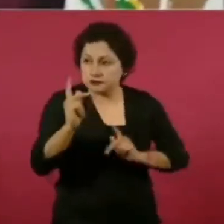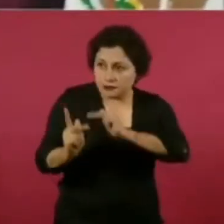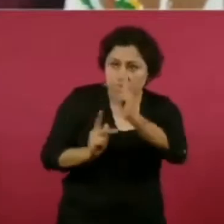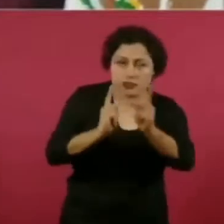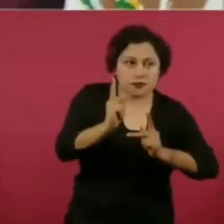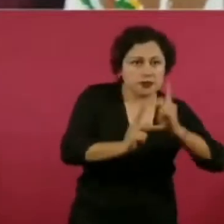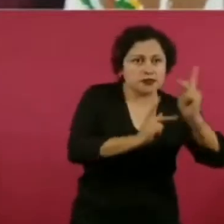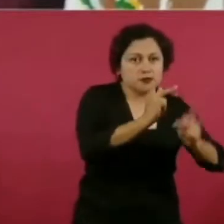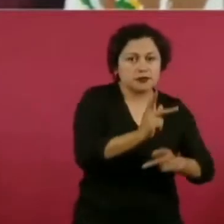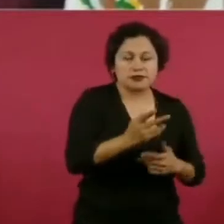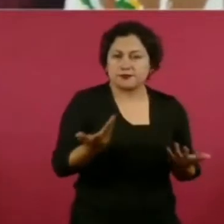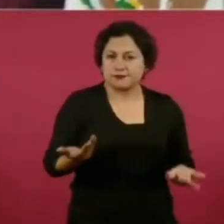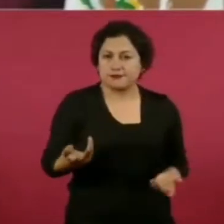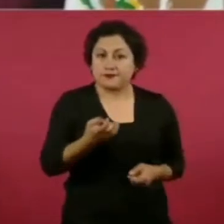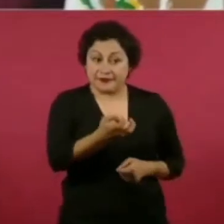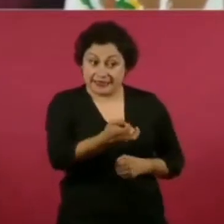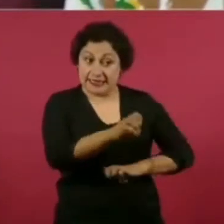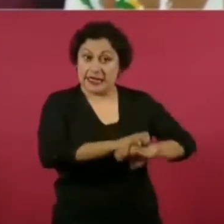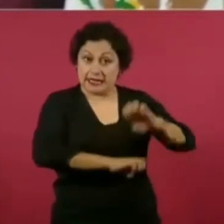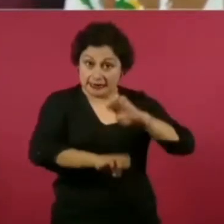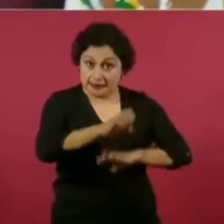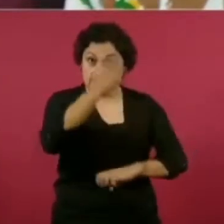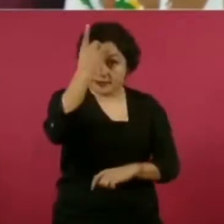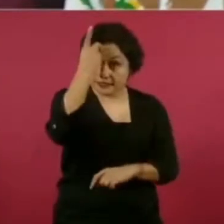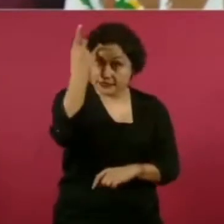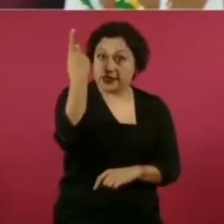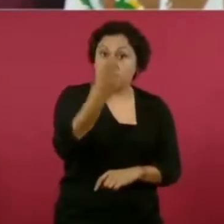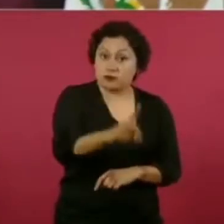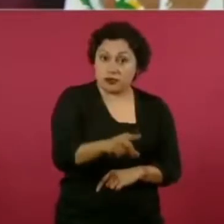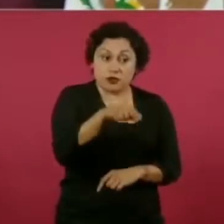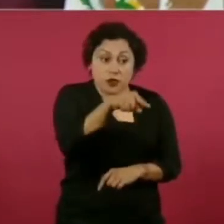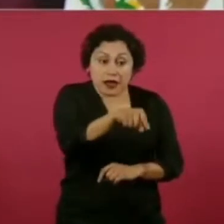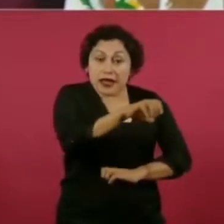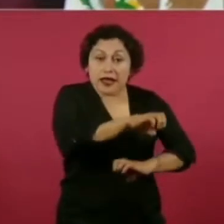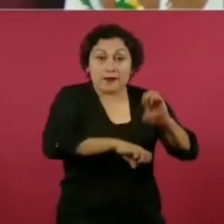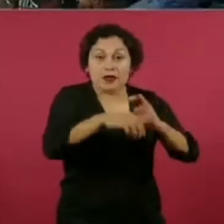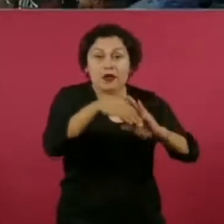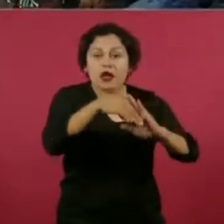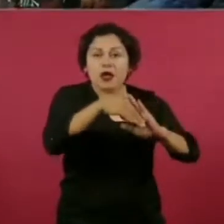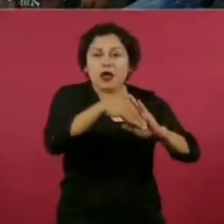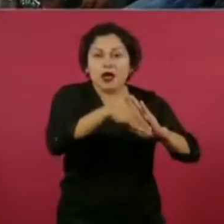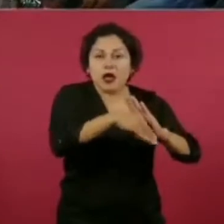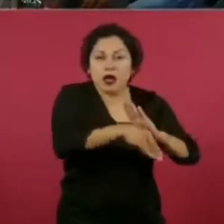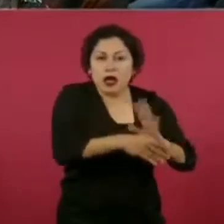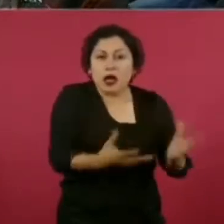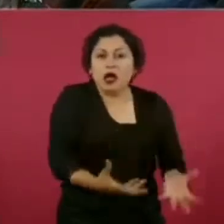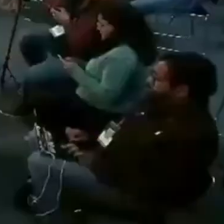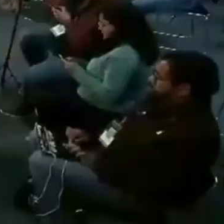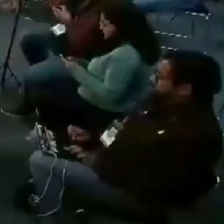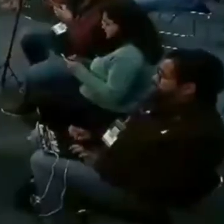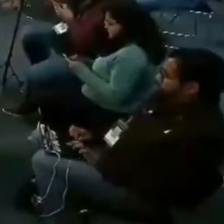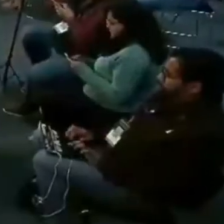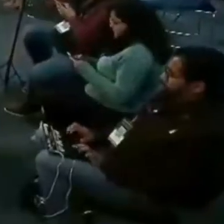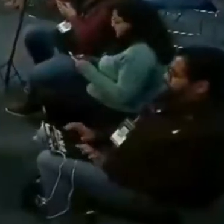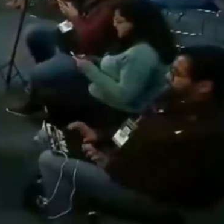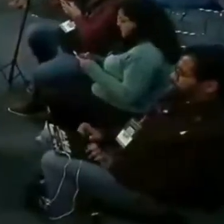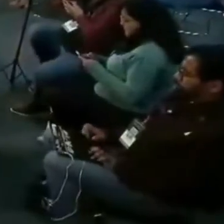Se rescata con dinero del pueblo la autopista